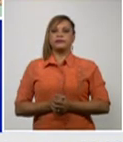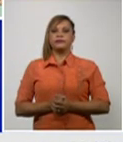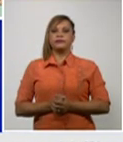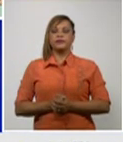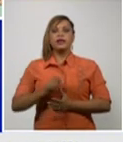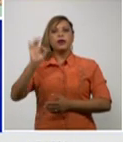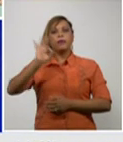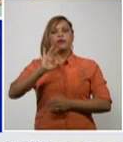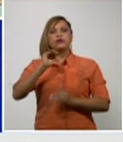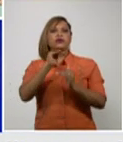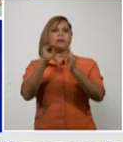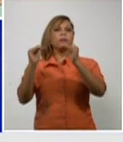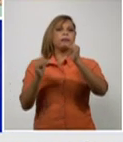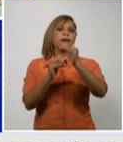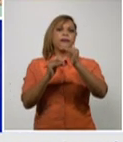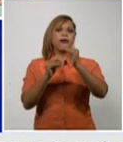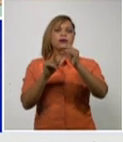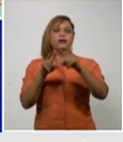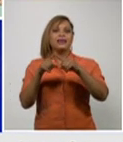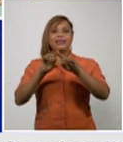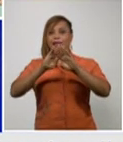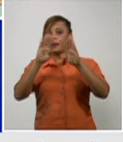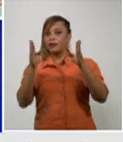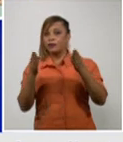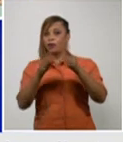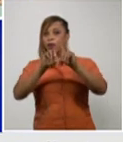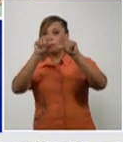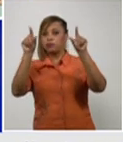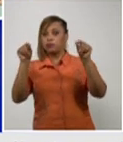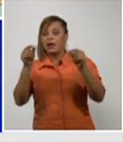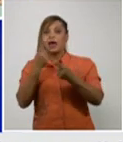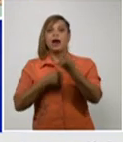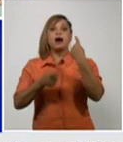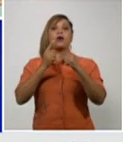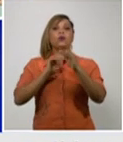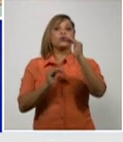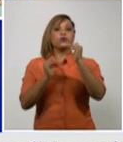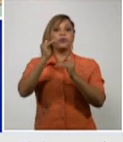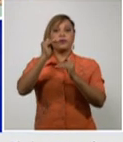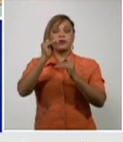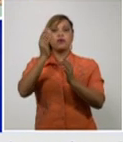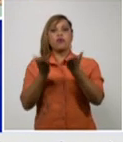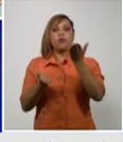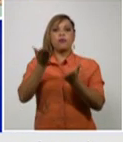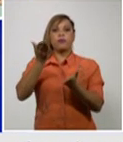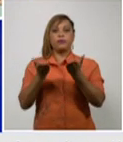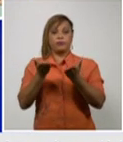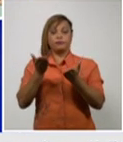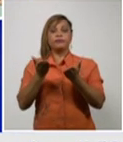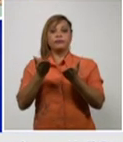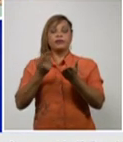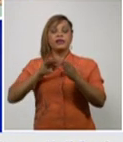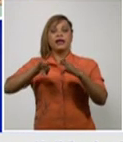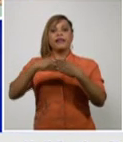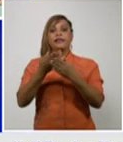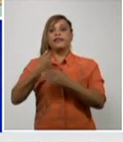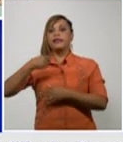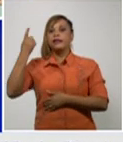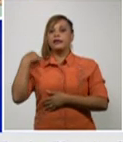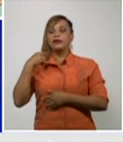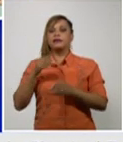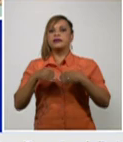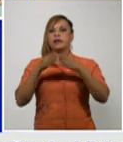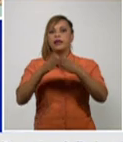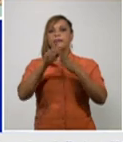más bajas del país aunque superiores al comportamiento del día de ayer Granma con